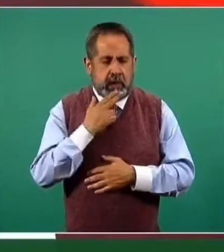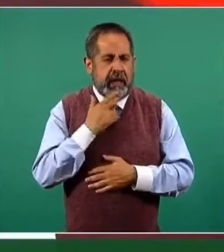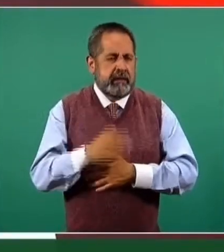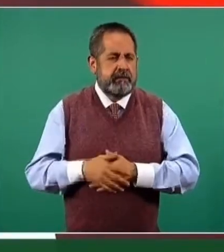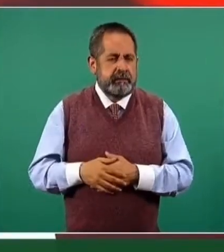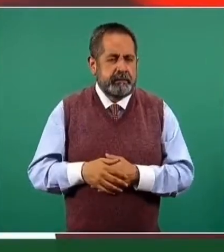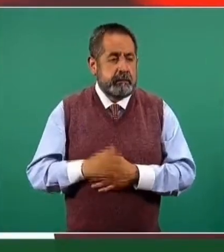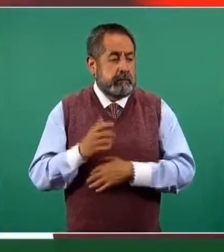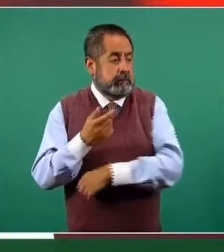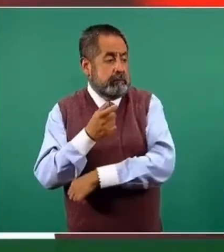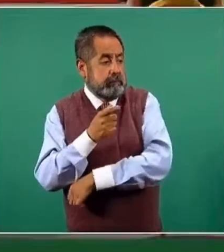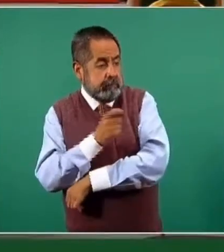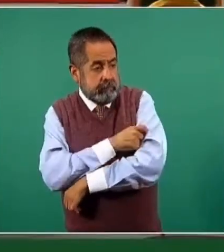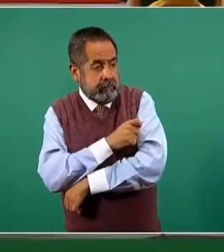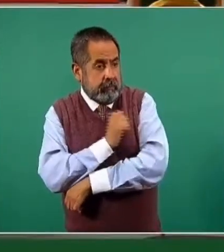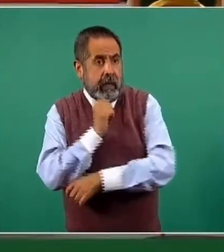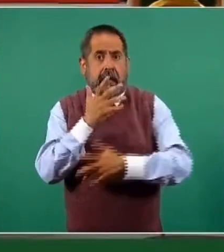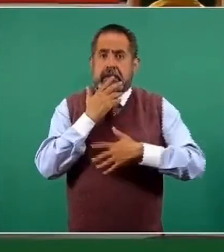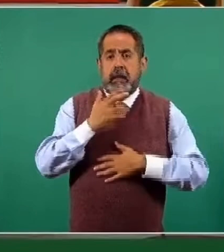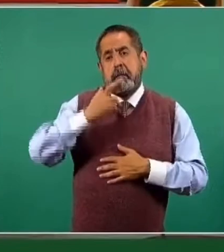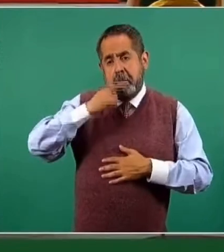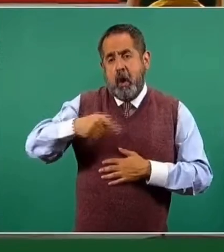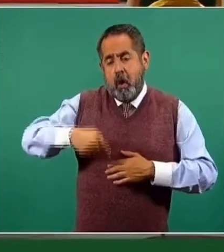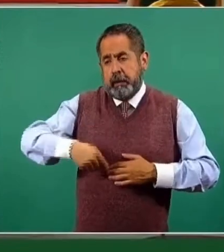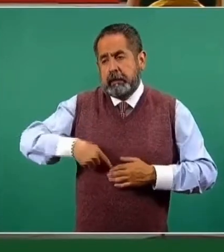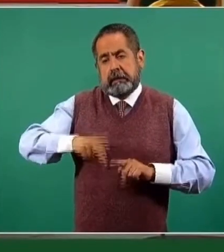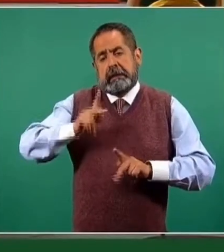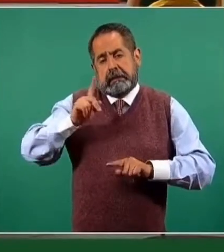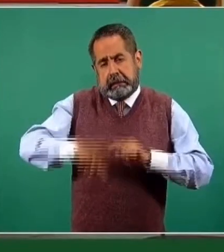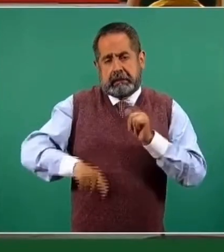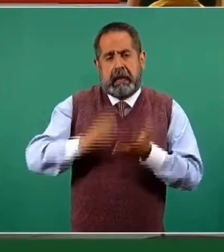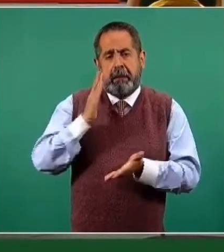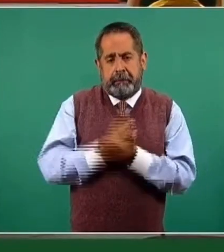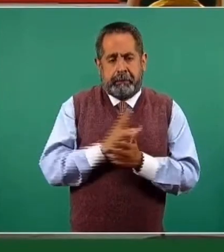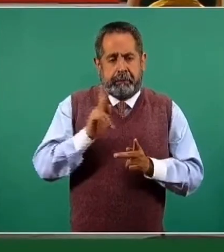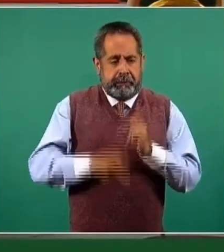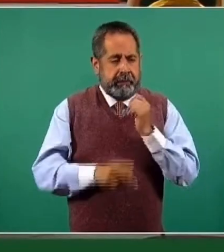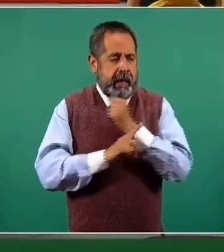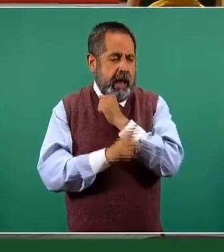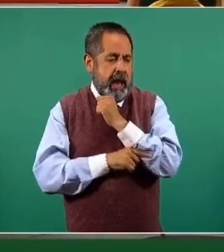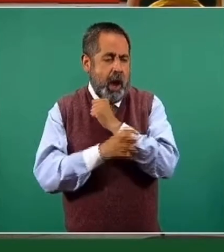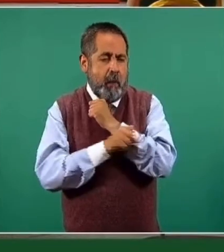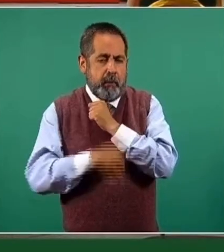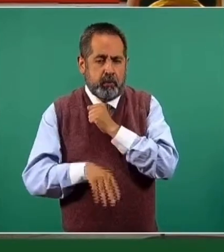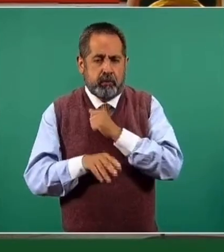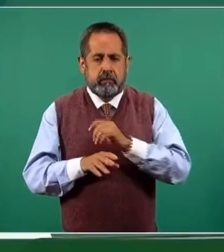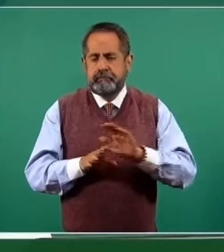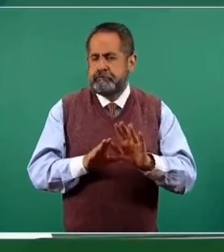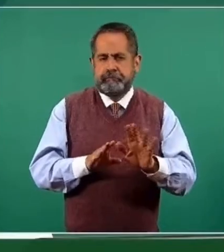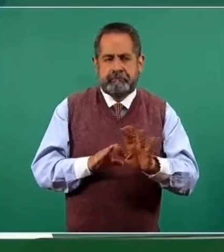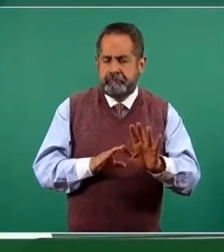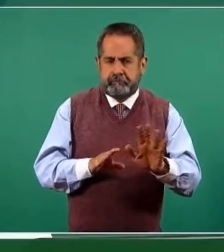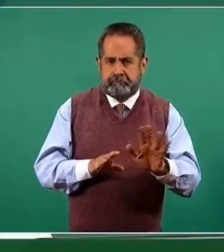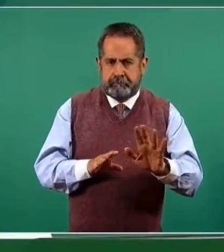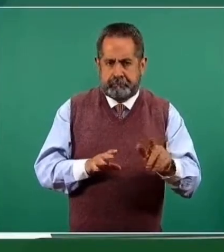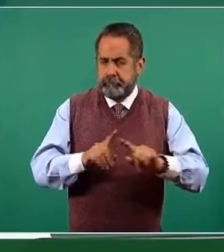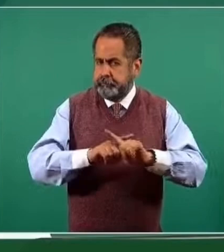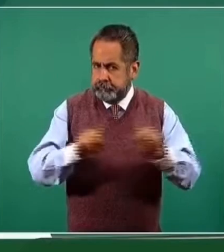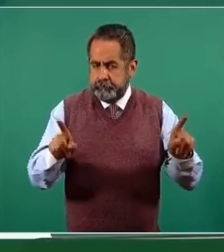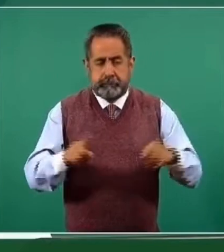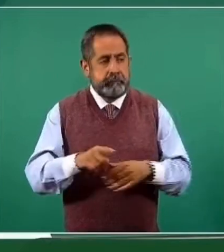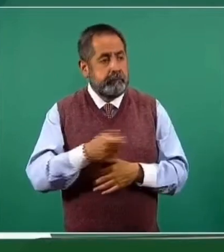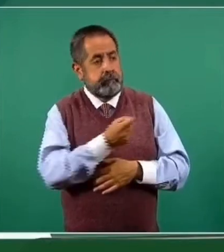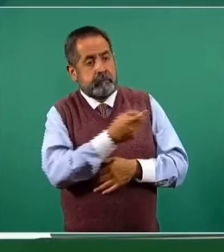una razón de interrumpir el embarazo. Y al contrario, invitamos a todas las mujeres embarazadas que tengan